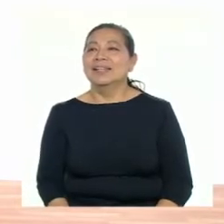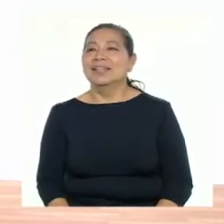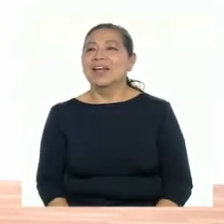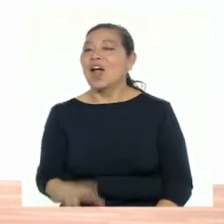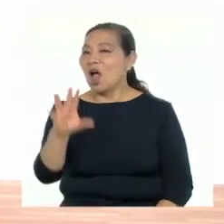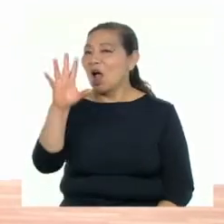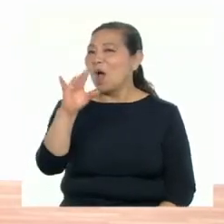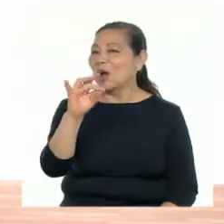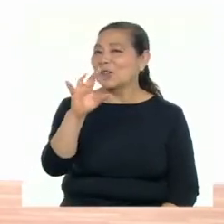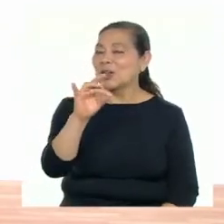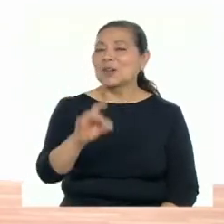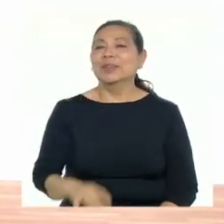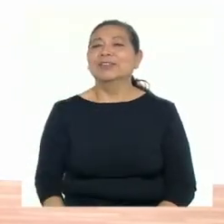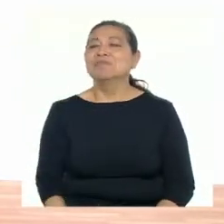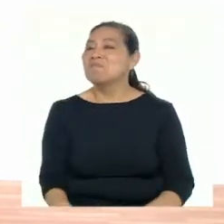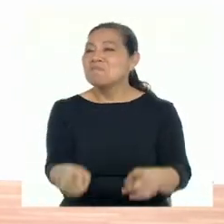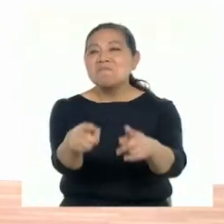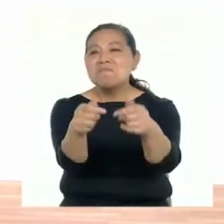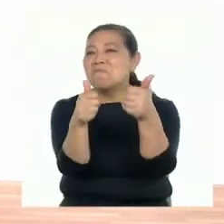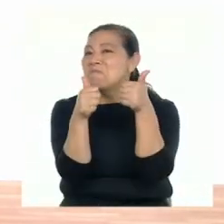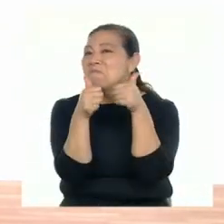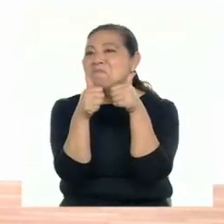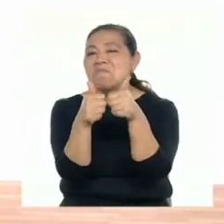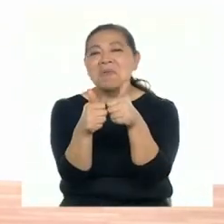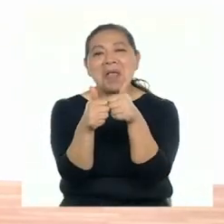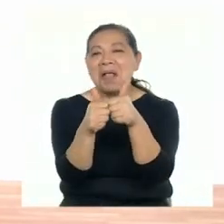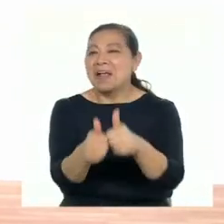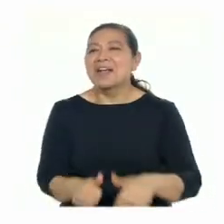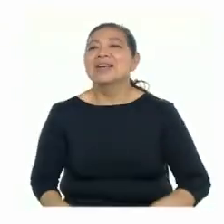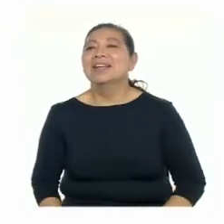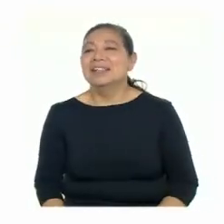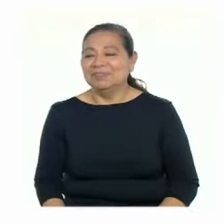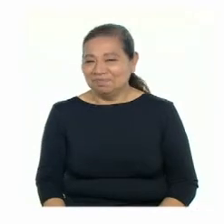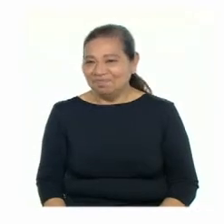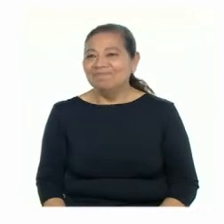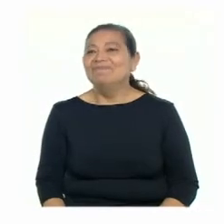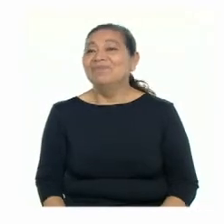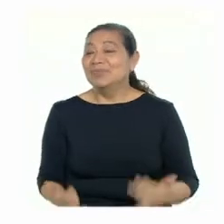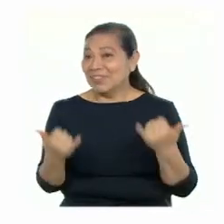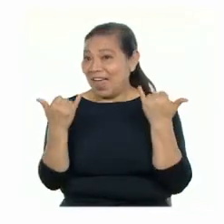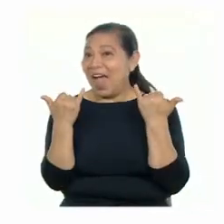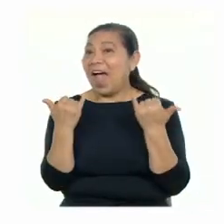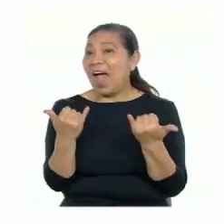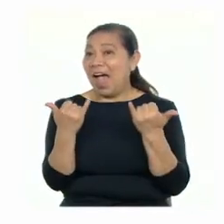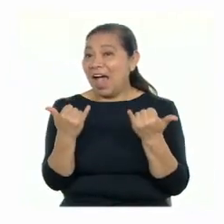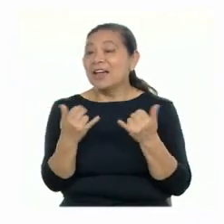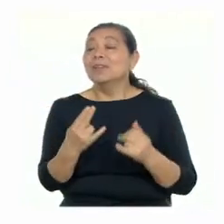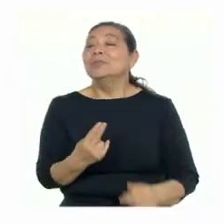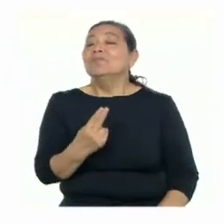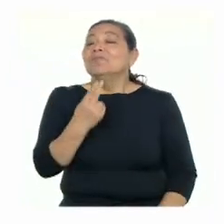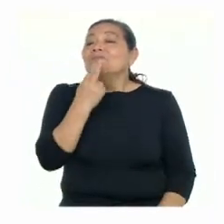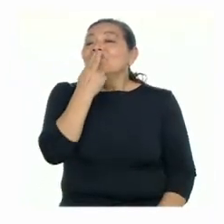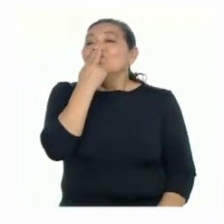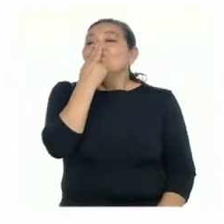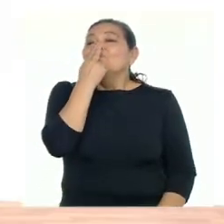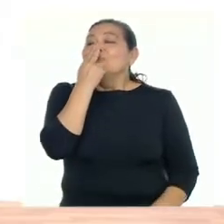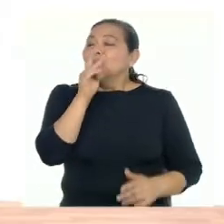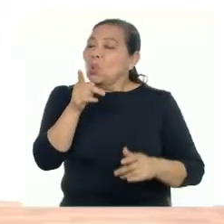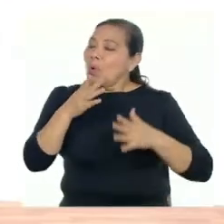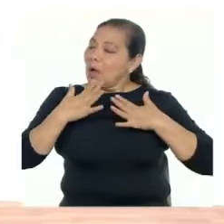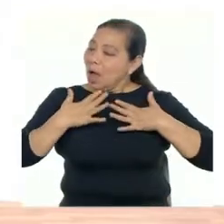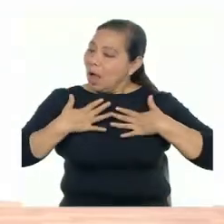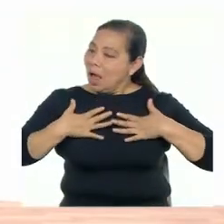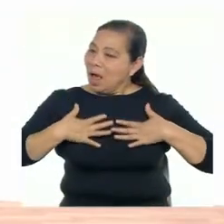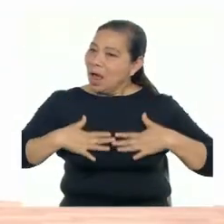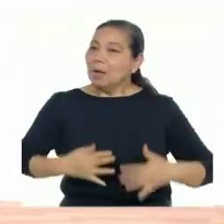¡Ocho! ¡Muy bien! ¡Muy ¡Excelente! ¡Muy bien! Ahora vamos a respirar y volver a la calma.